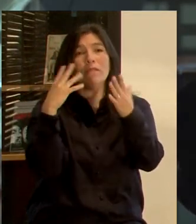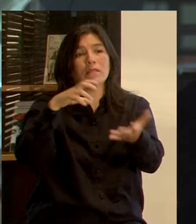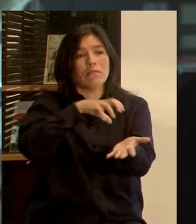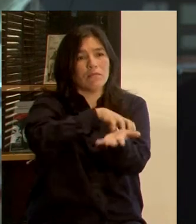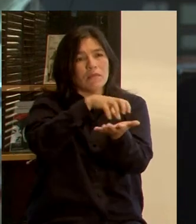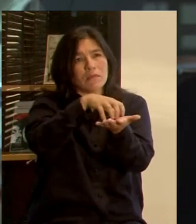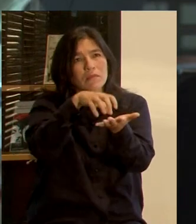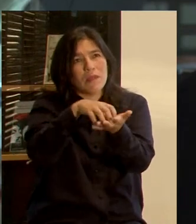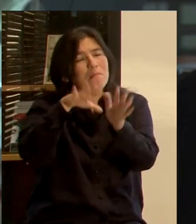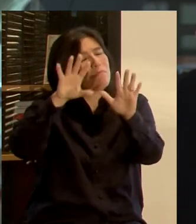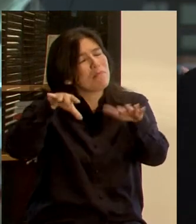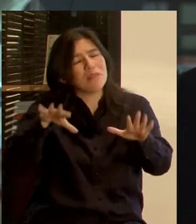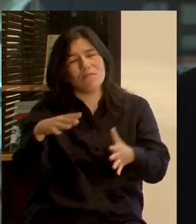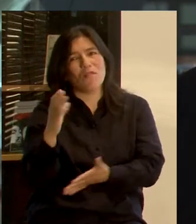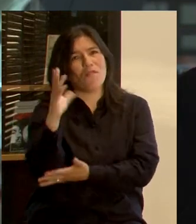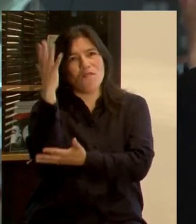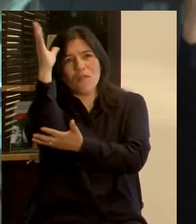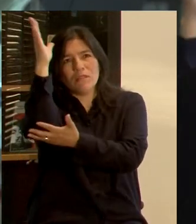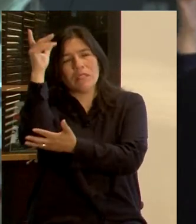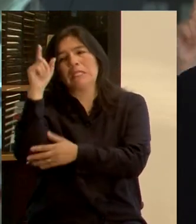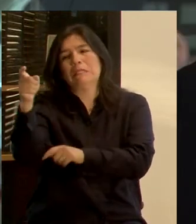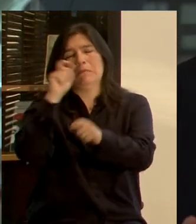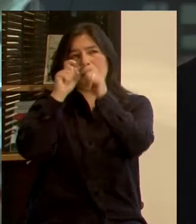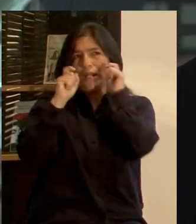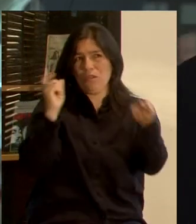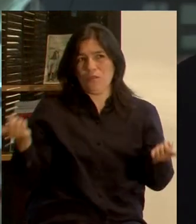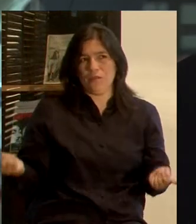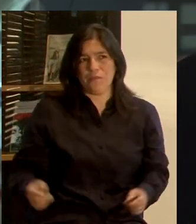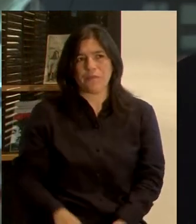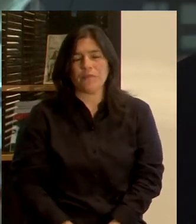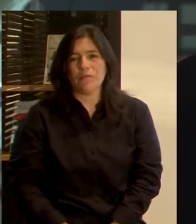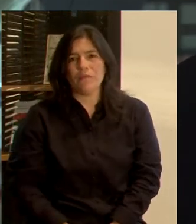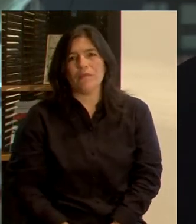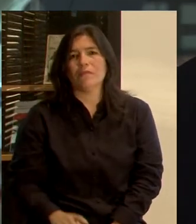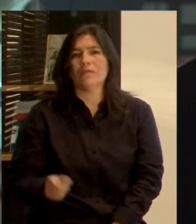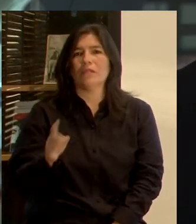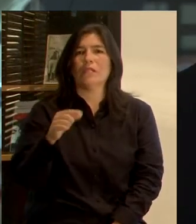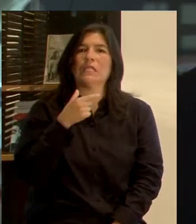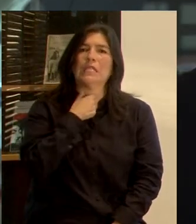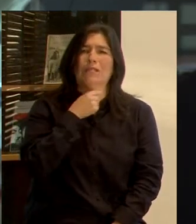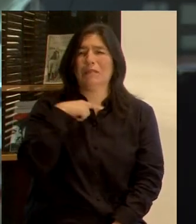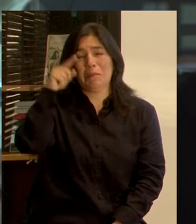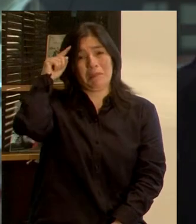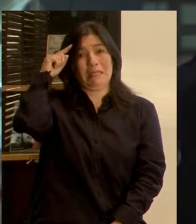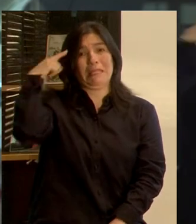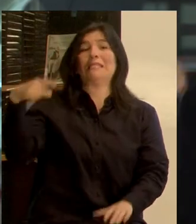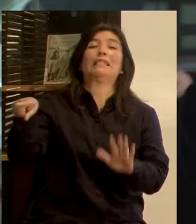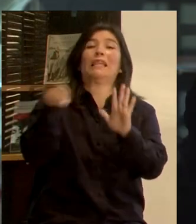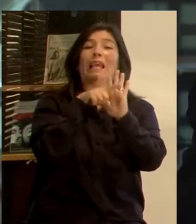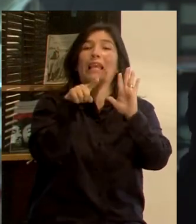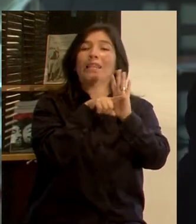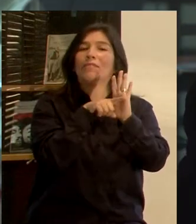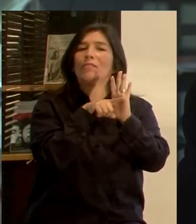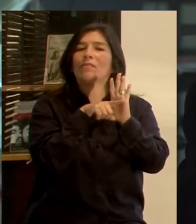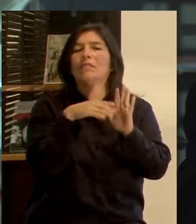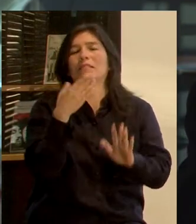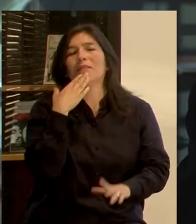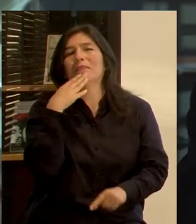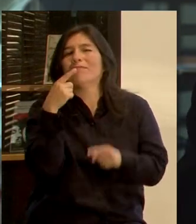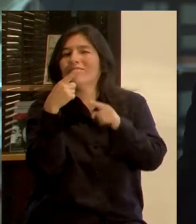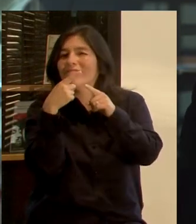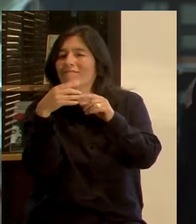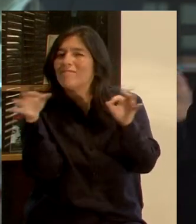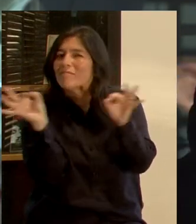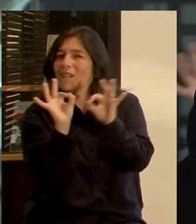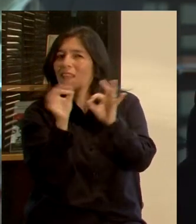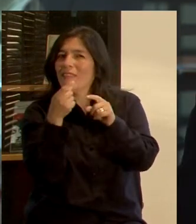de este tipo de bosque que generan los riesgos. Bueno, no me quiero quedar con algo negativo, sino que solamente plantear algunos indicadores